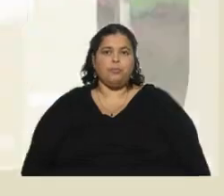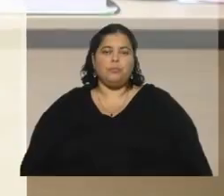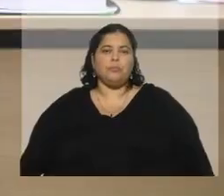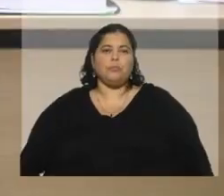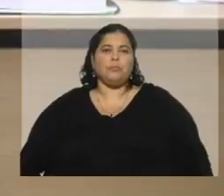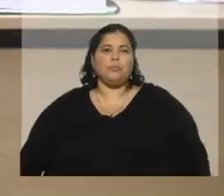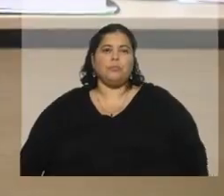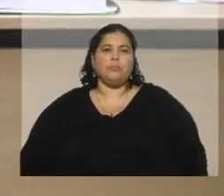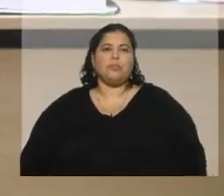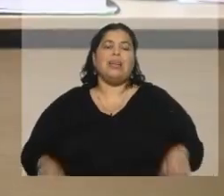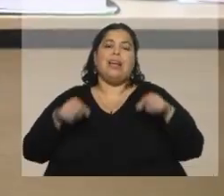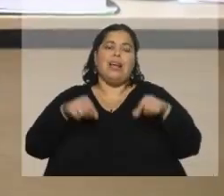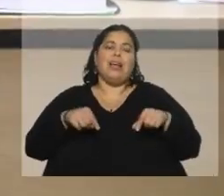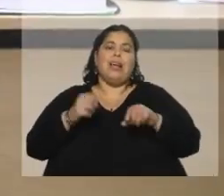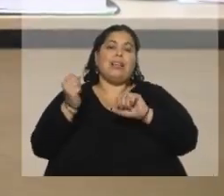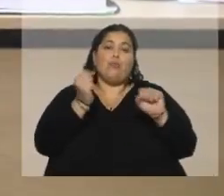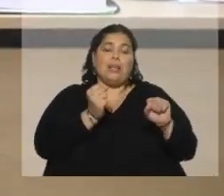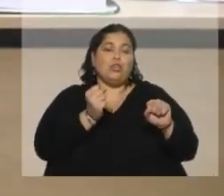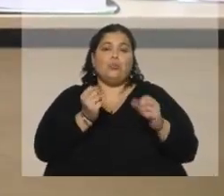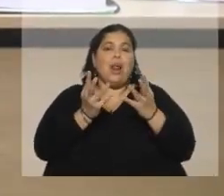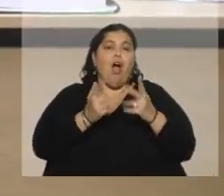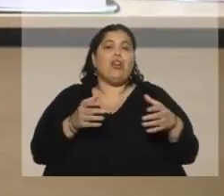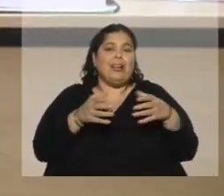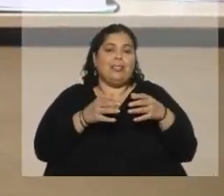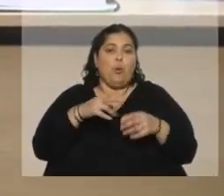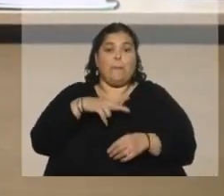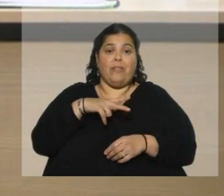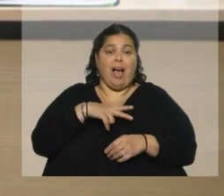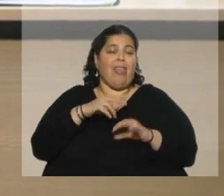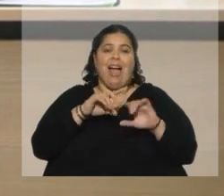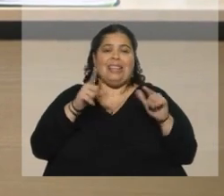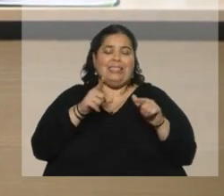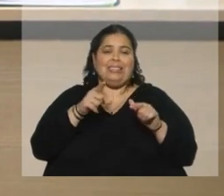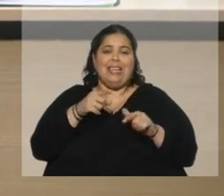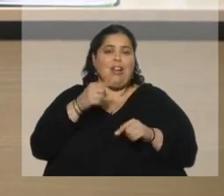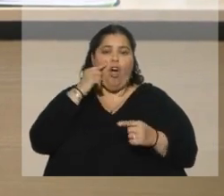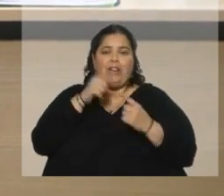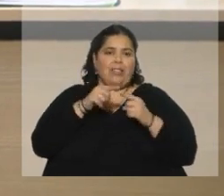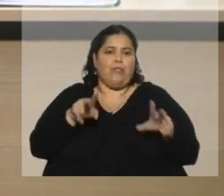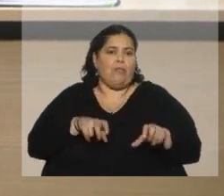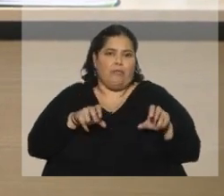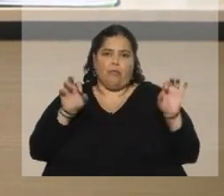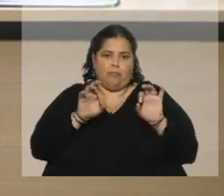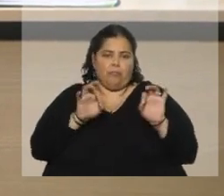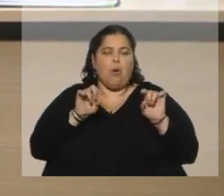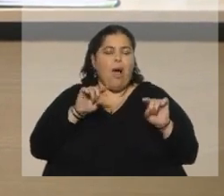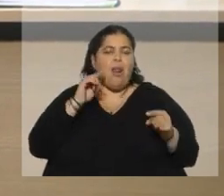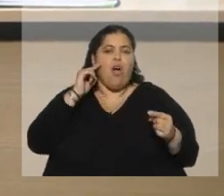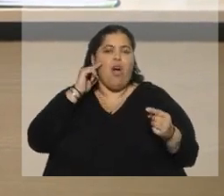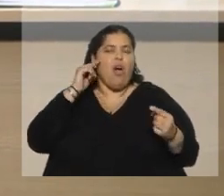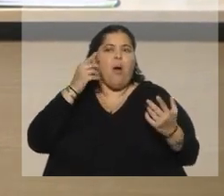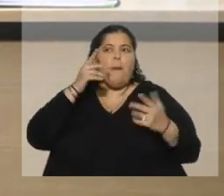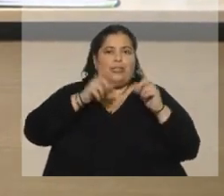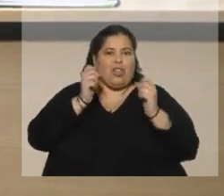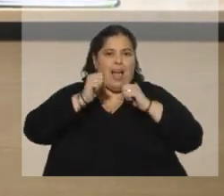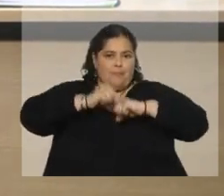Una organización privada sin fines de lucro que tiene un consejo directivo que le integran diversas personalidades